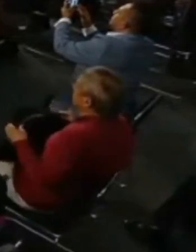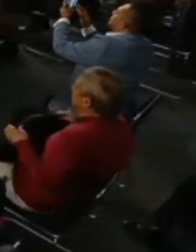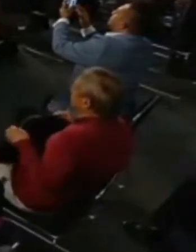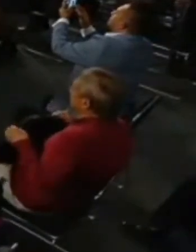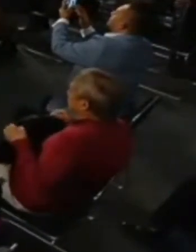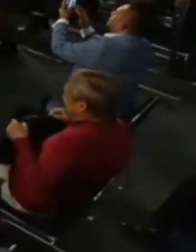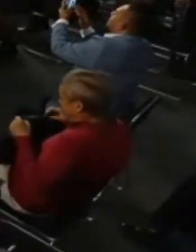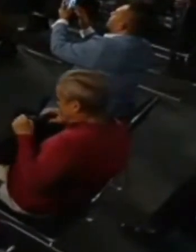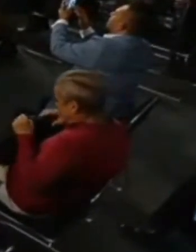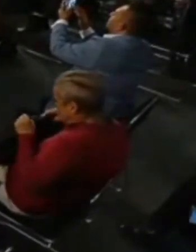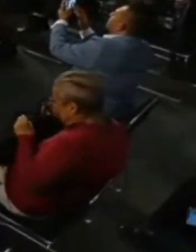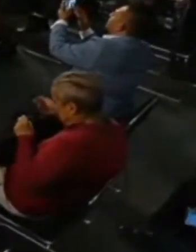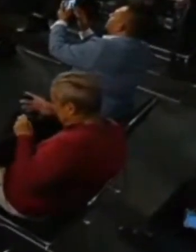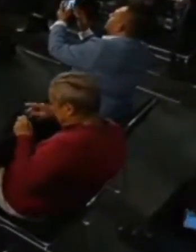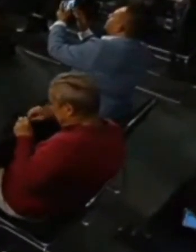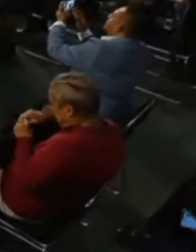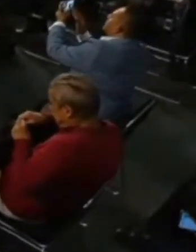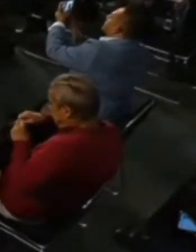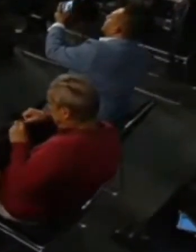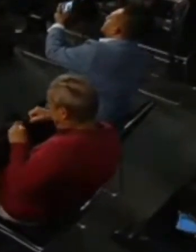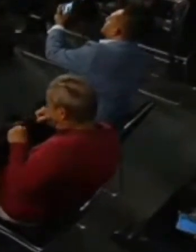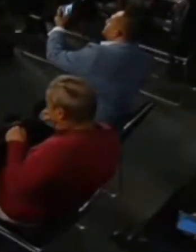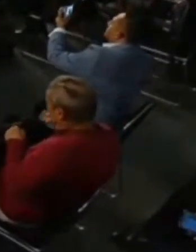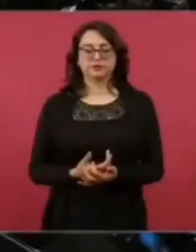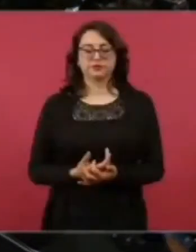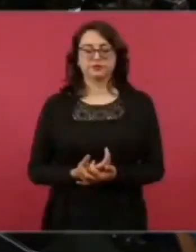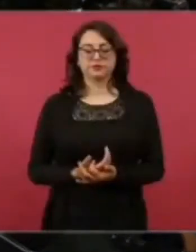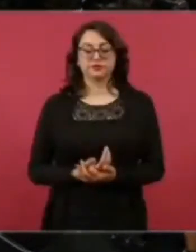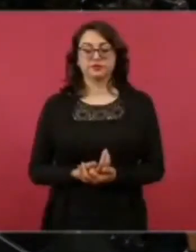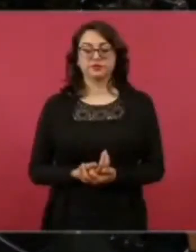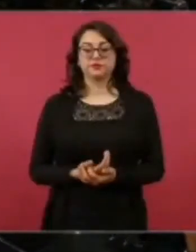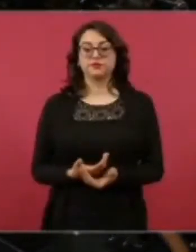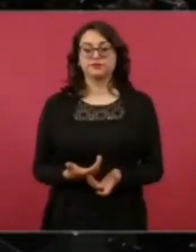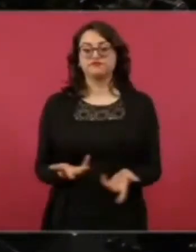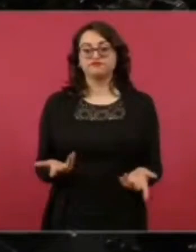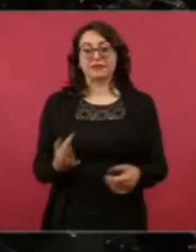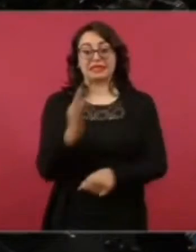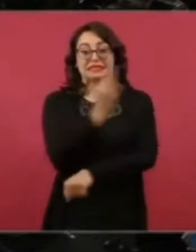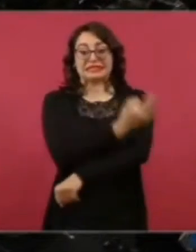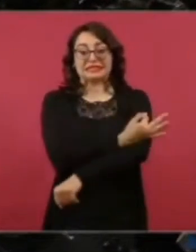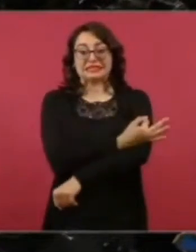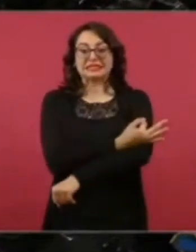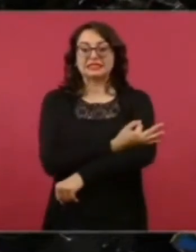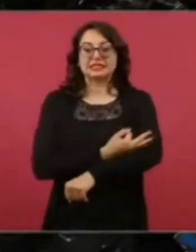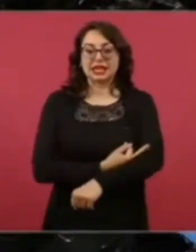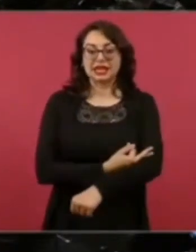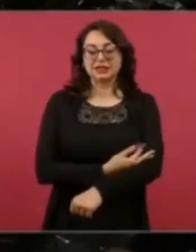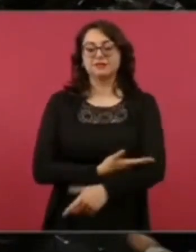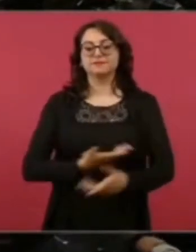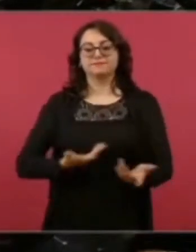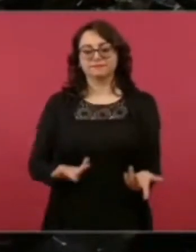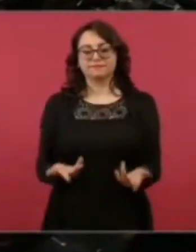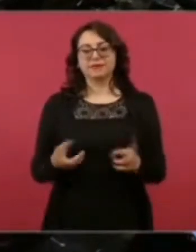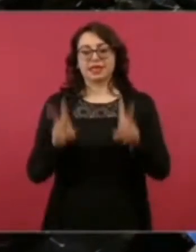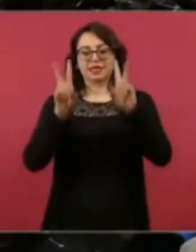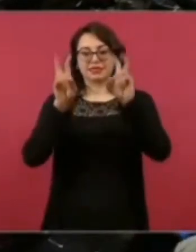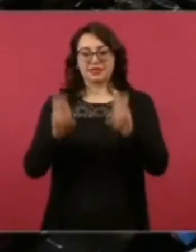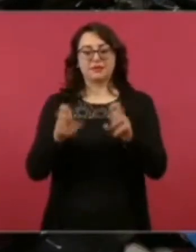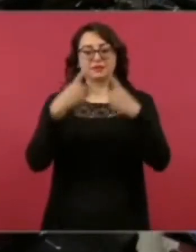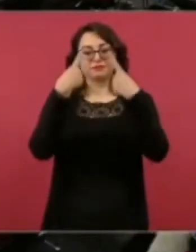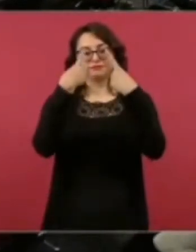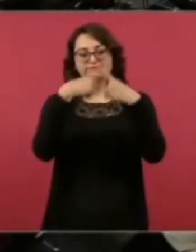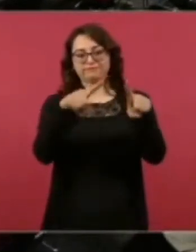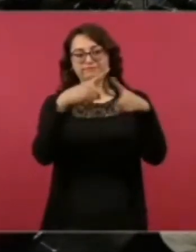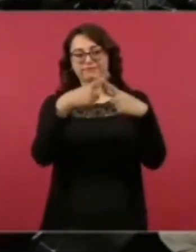Un poquito tarde, porque son varios temas los que tratamos. Sin embargo, vamos a